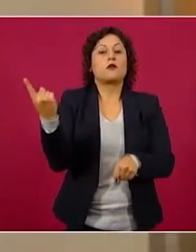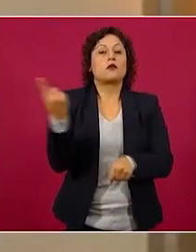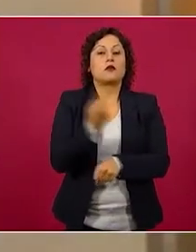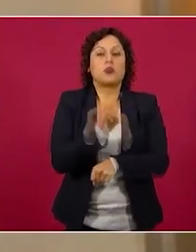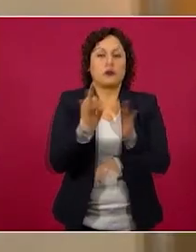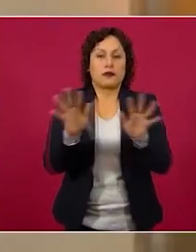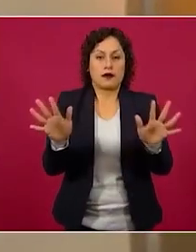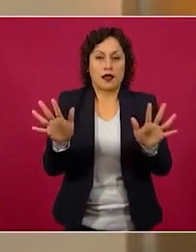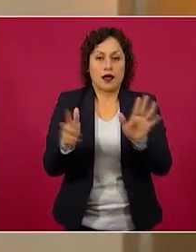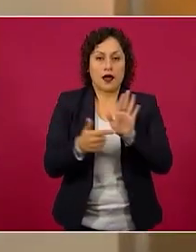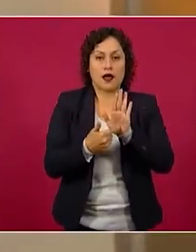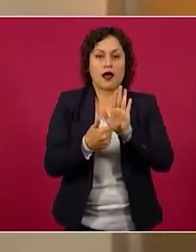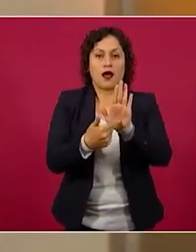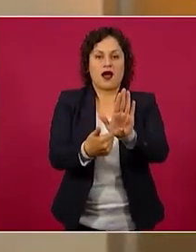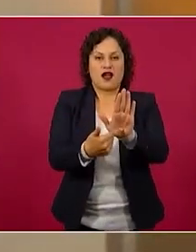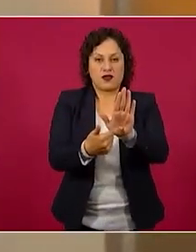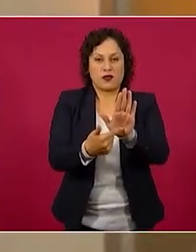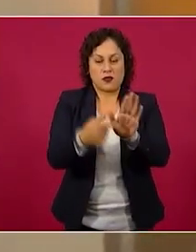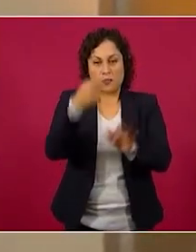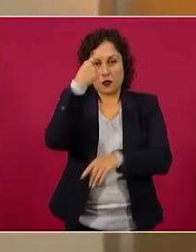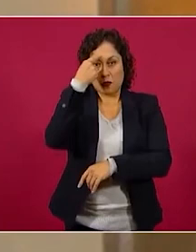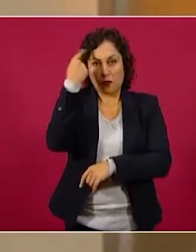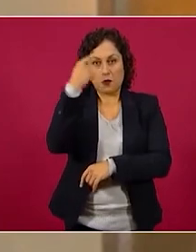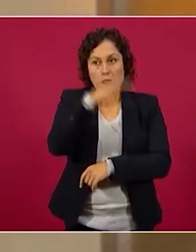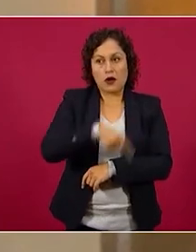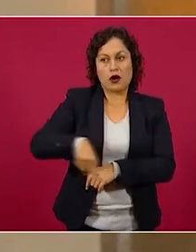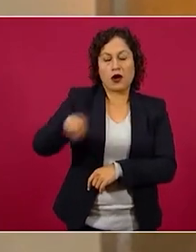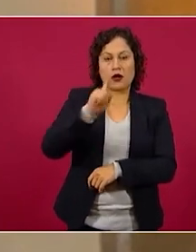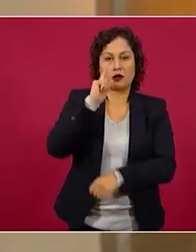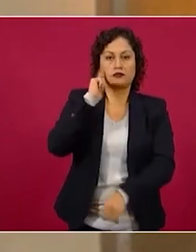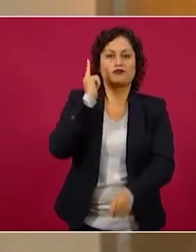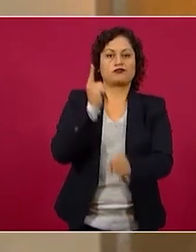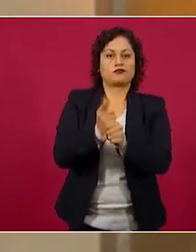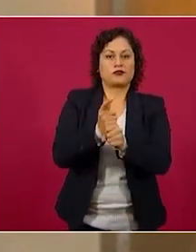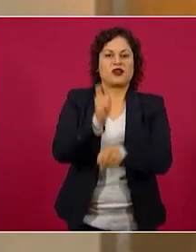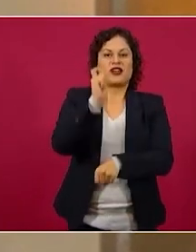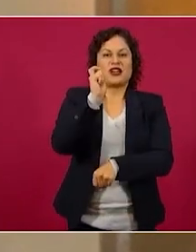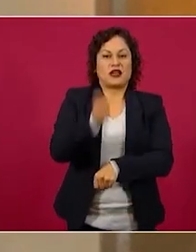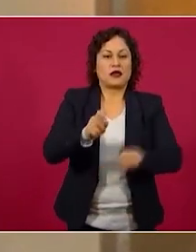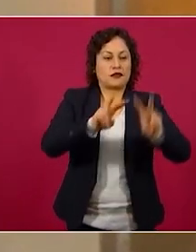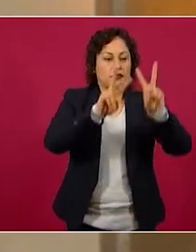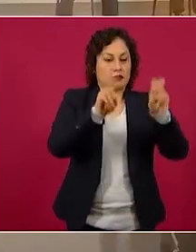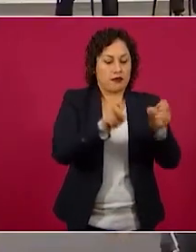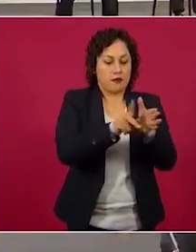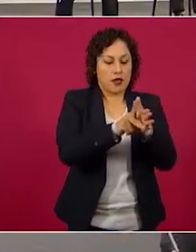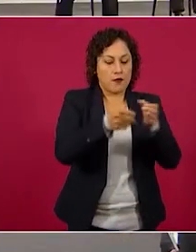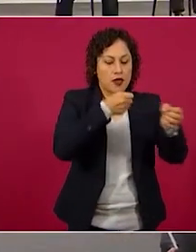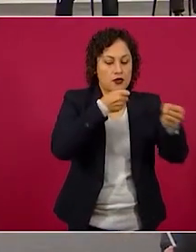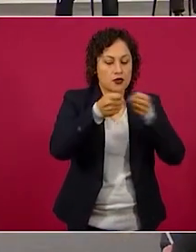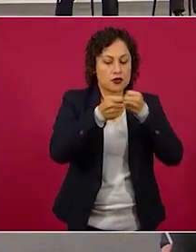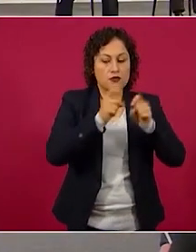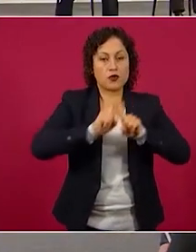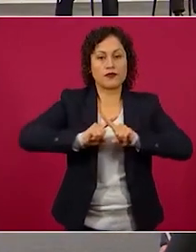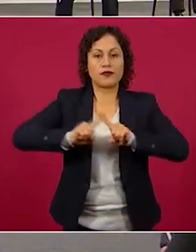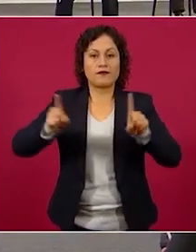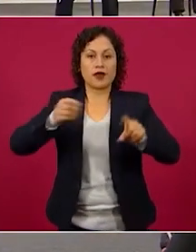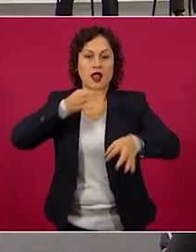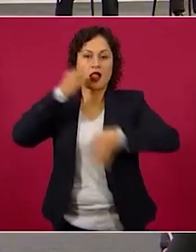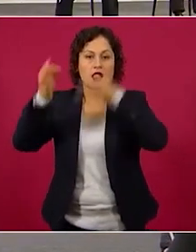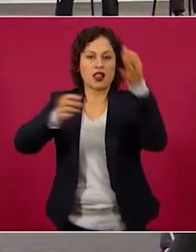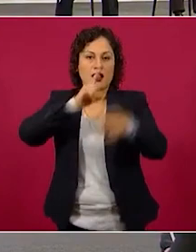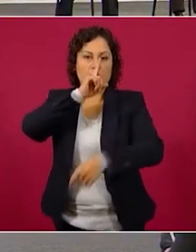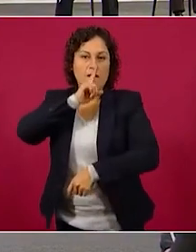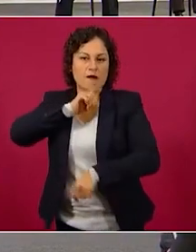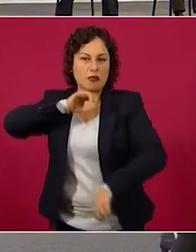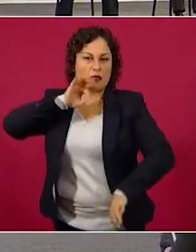nítida la diferencia entre el periodismo y la difamación entre la